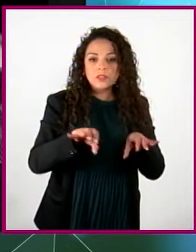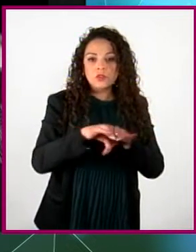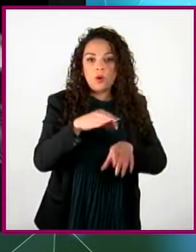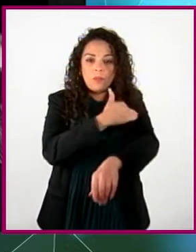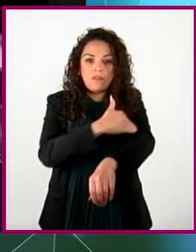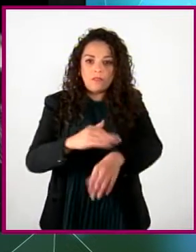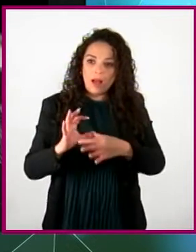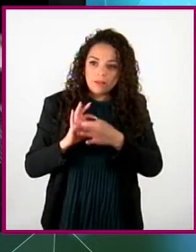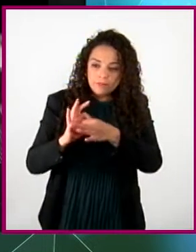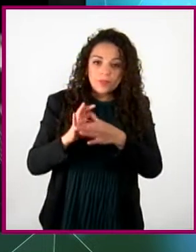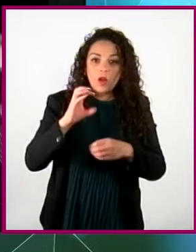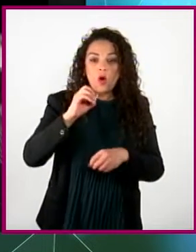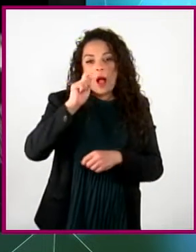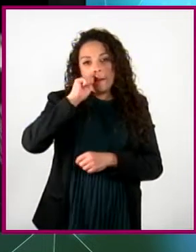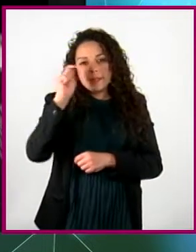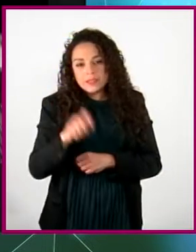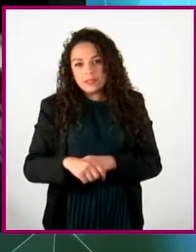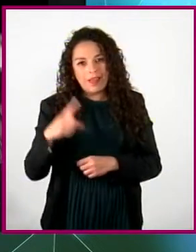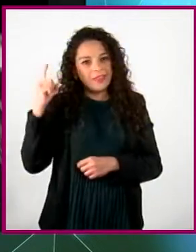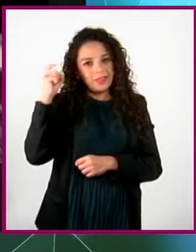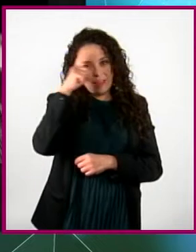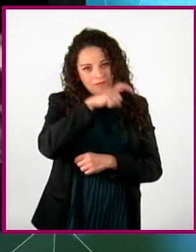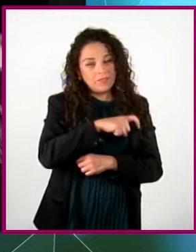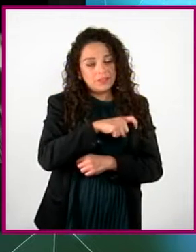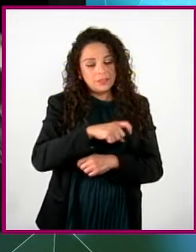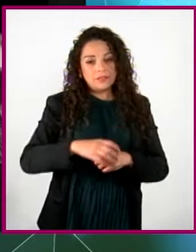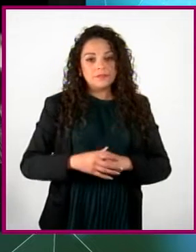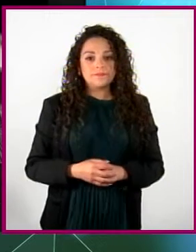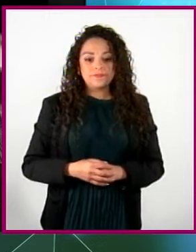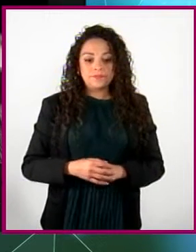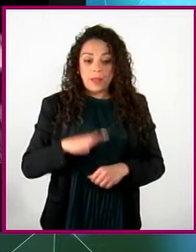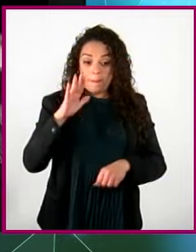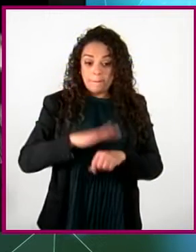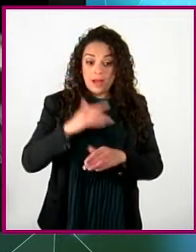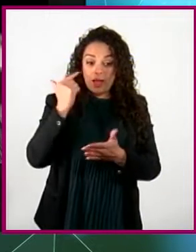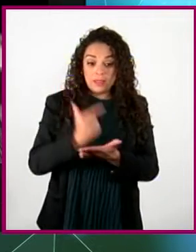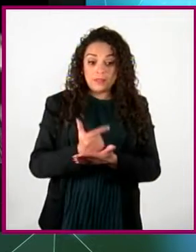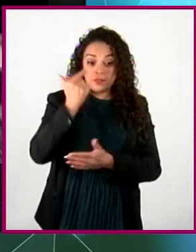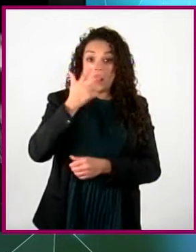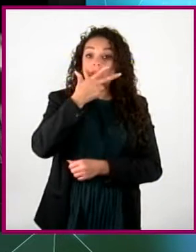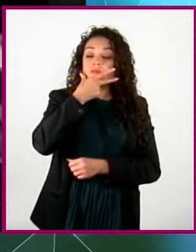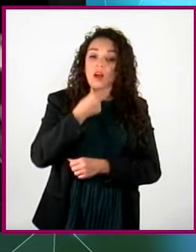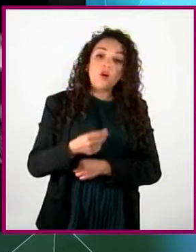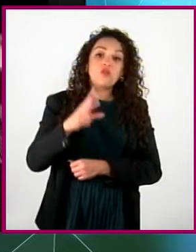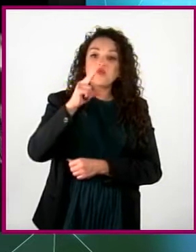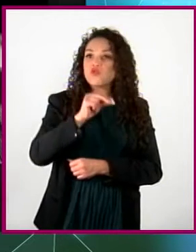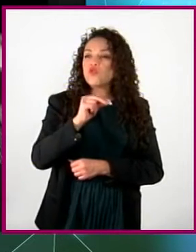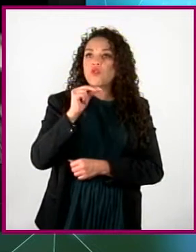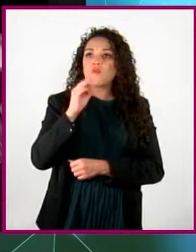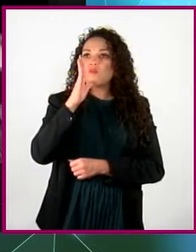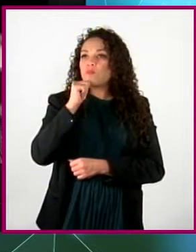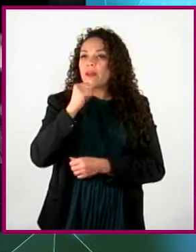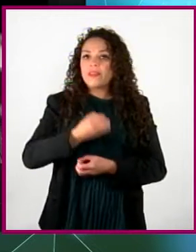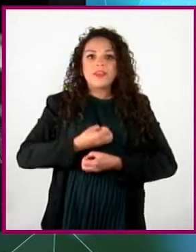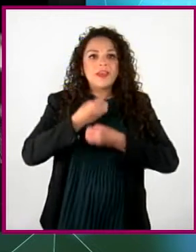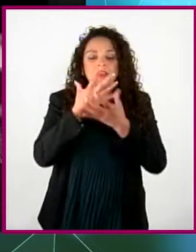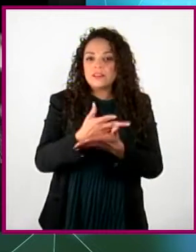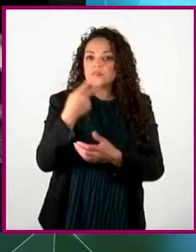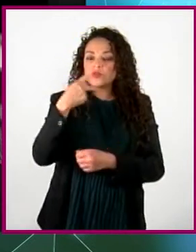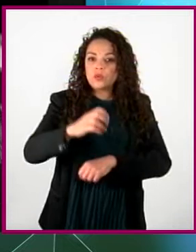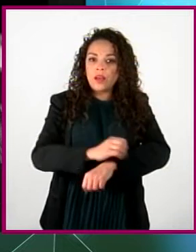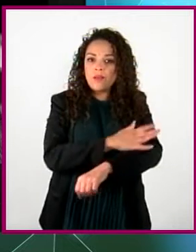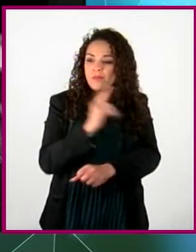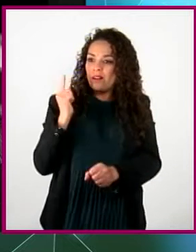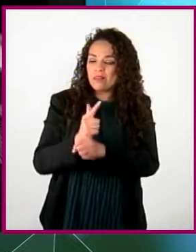familiares, de amistades, etc. Dos de las afectaciones más graves para los hombres que no saben cómo identificar y expresar sus